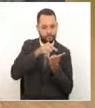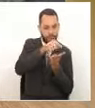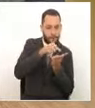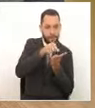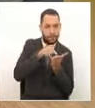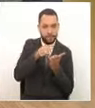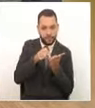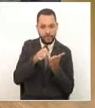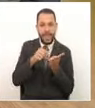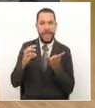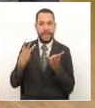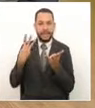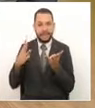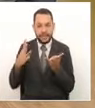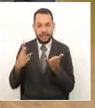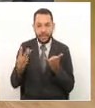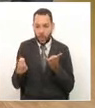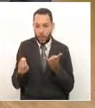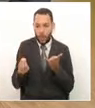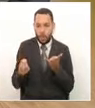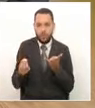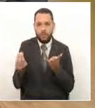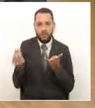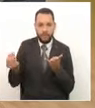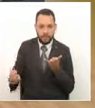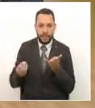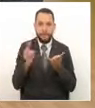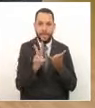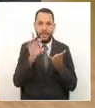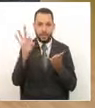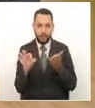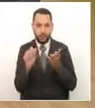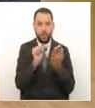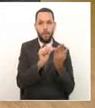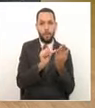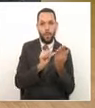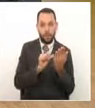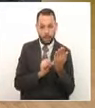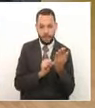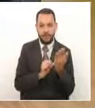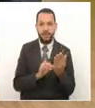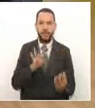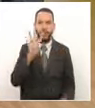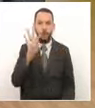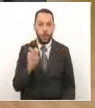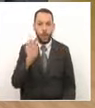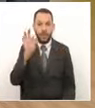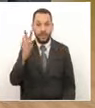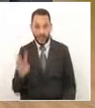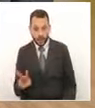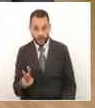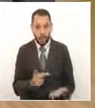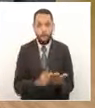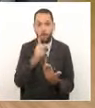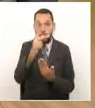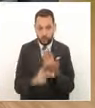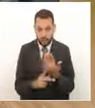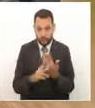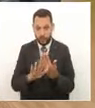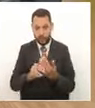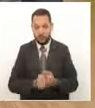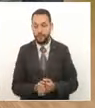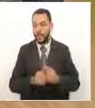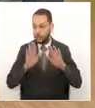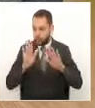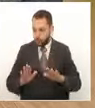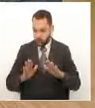13 componentes sectoriales, 28 programas, y 92 subprogramas. Esa es la estructura. estructura. Del plan de